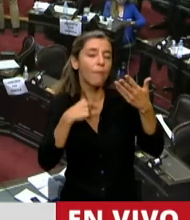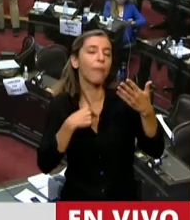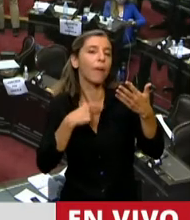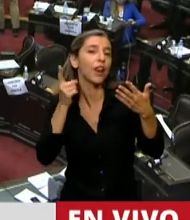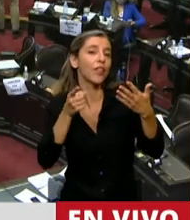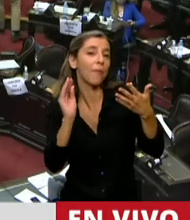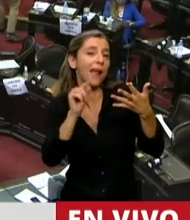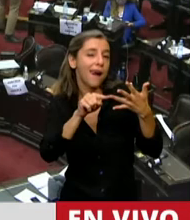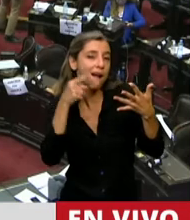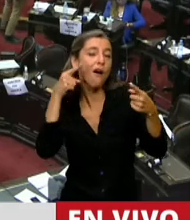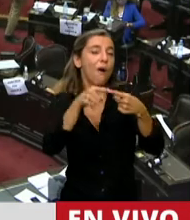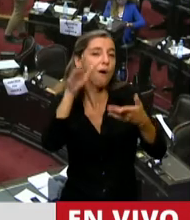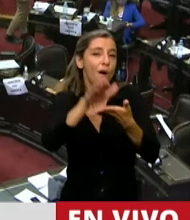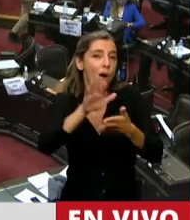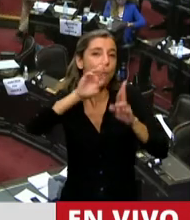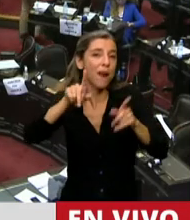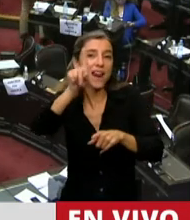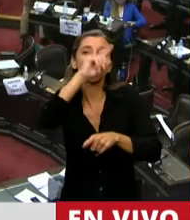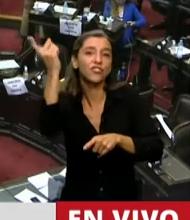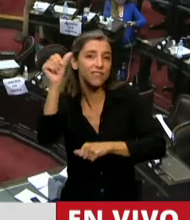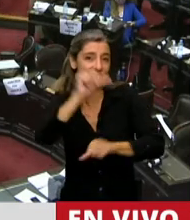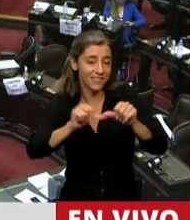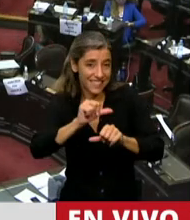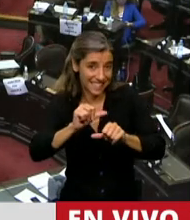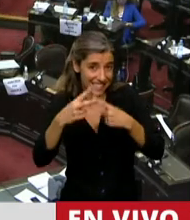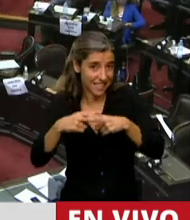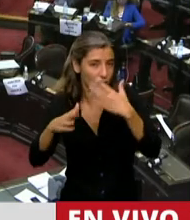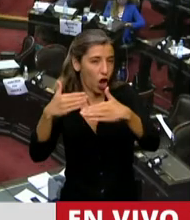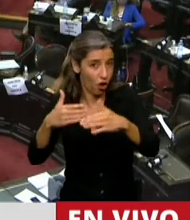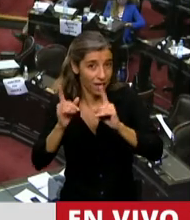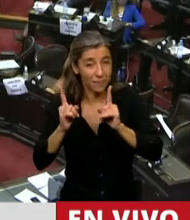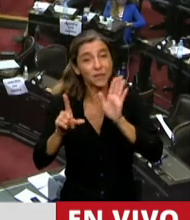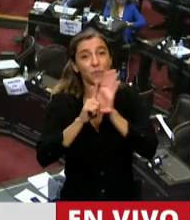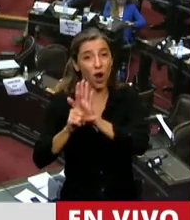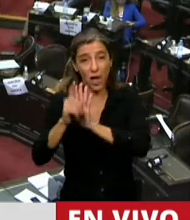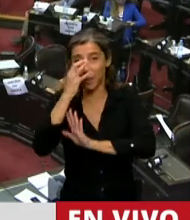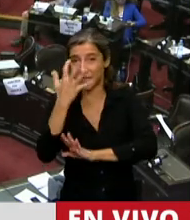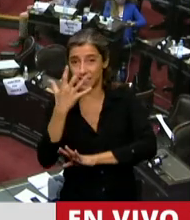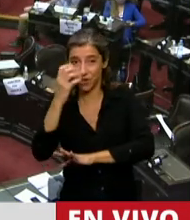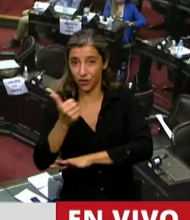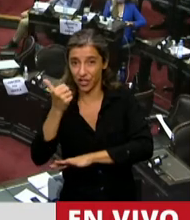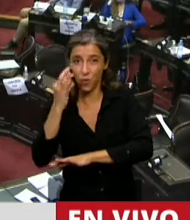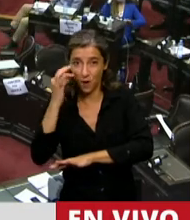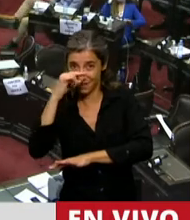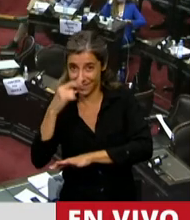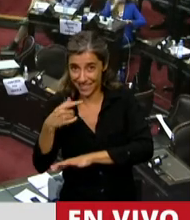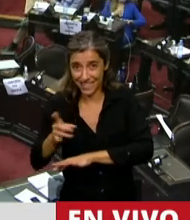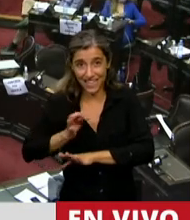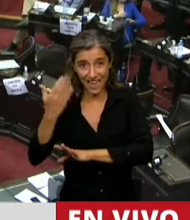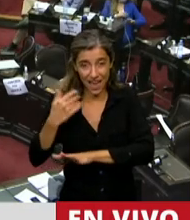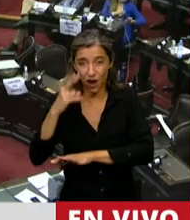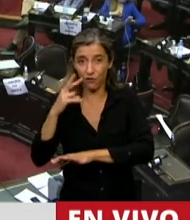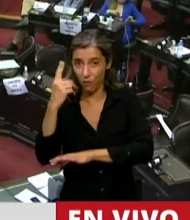Ciencia y Tecnología. Como dije recién, la ley marco del año 2001, la ley 25.647, establece, crea los